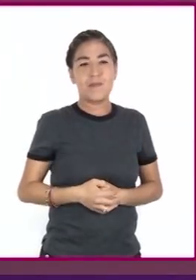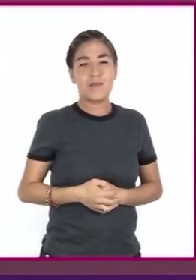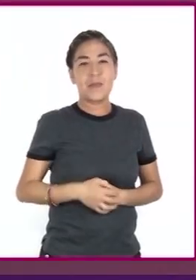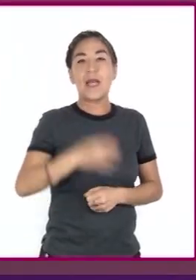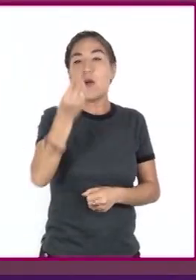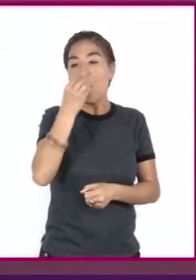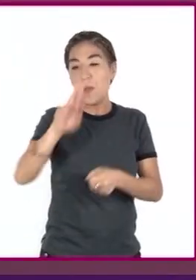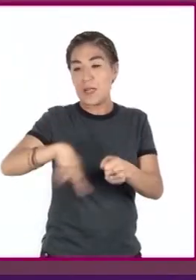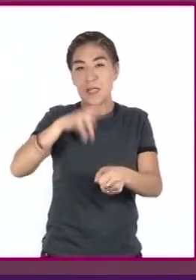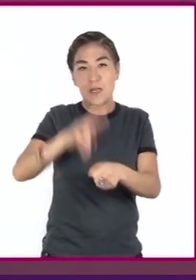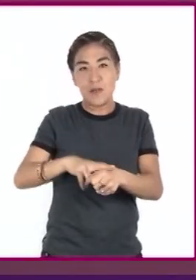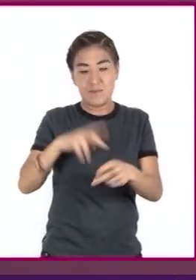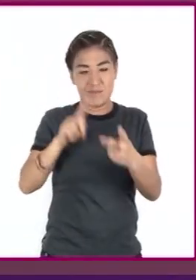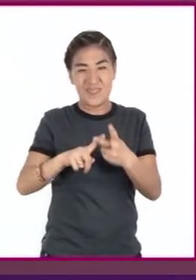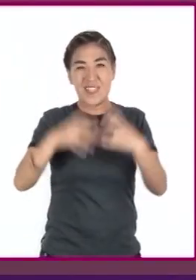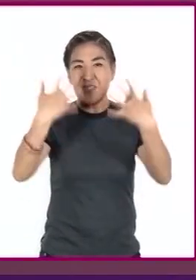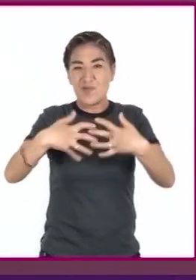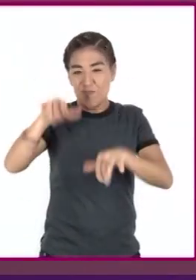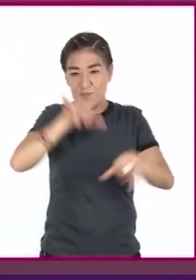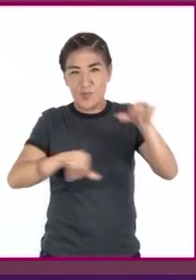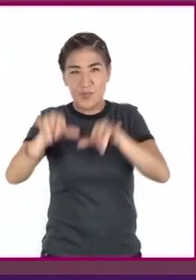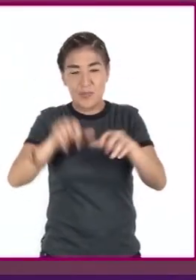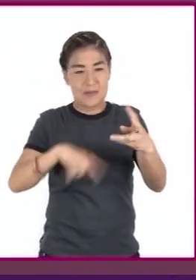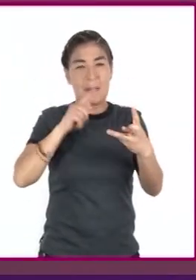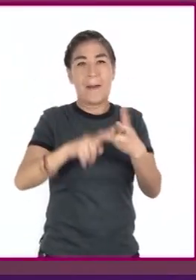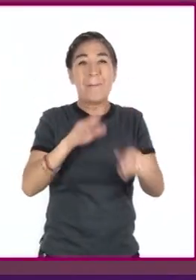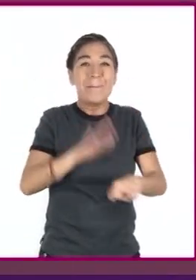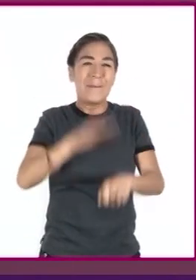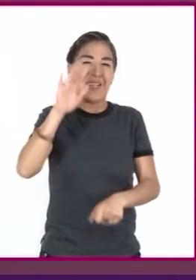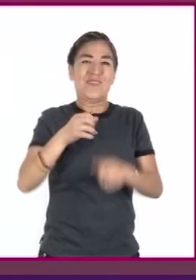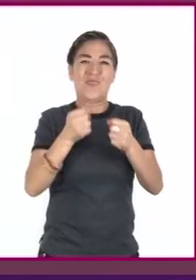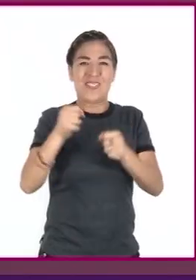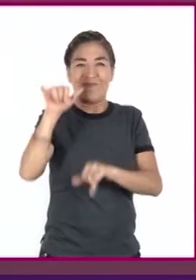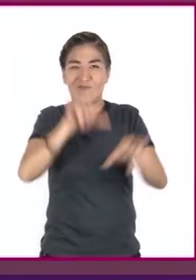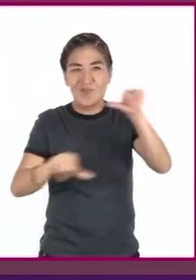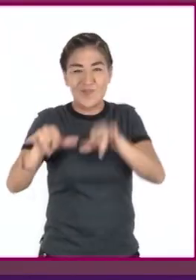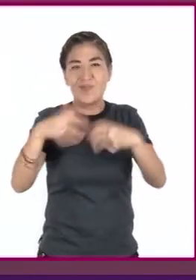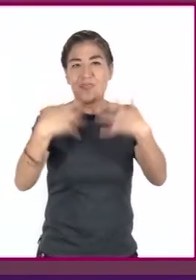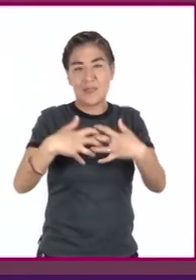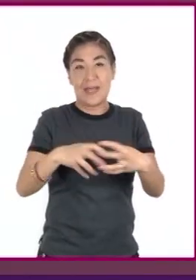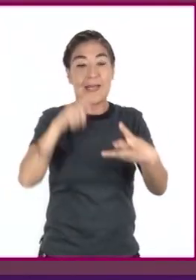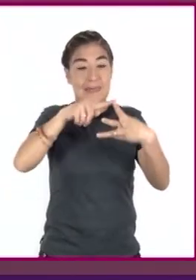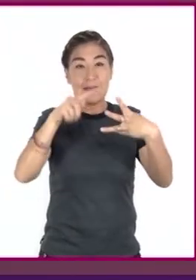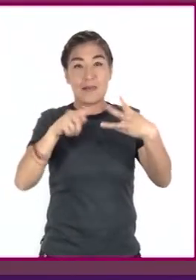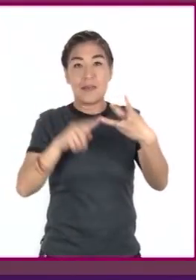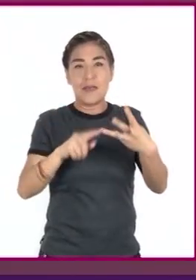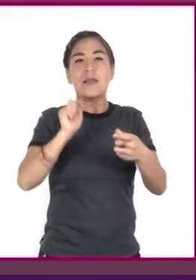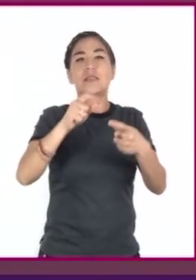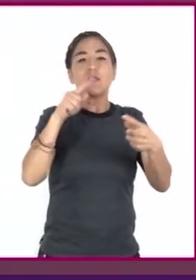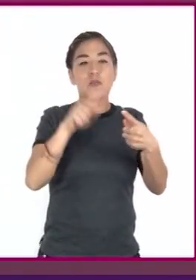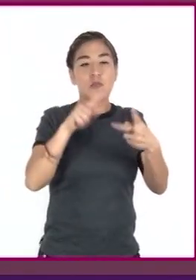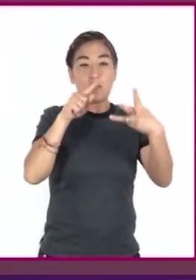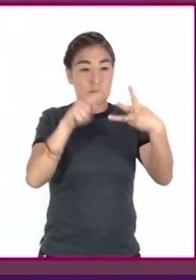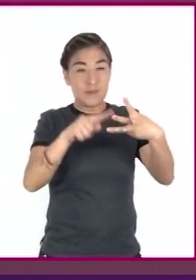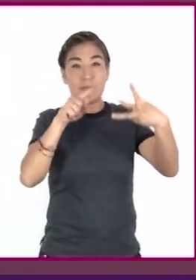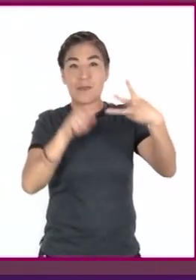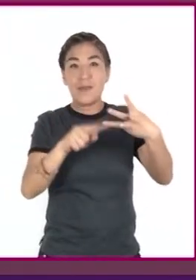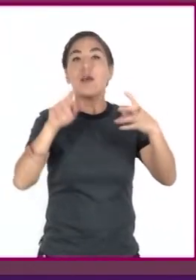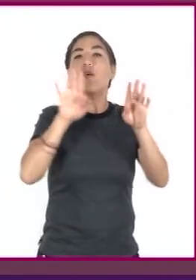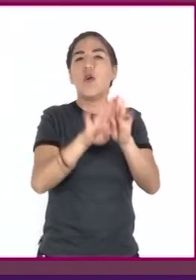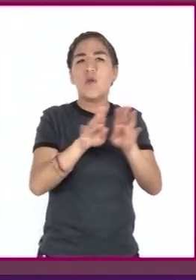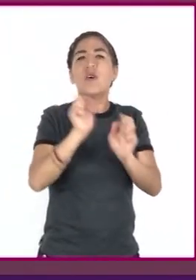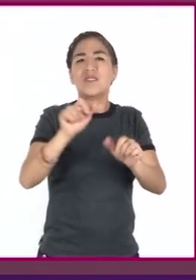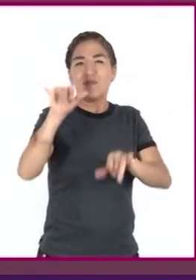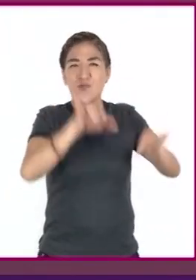naturales, los procesados y los ultraprocesados. En los alimentos procesados y ultraprocesados